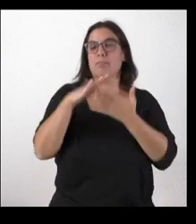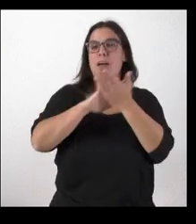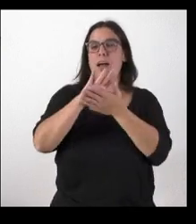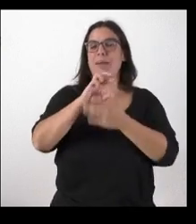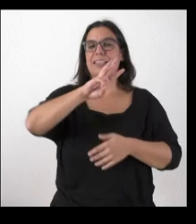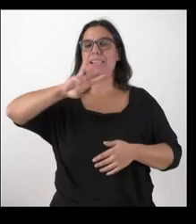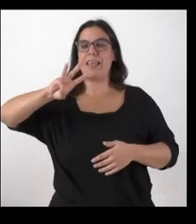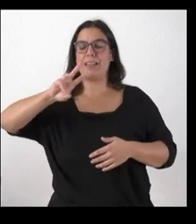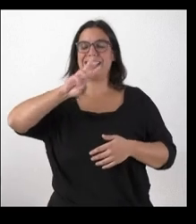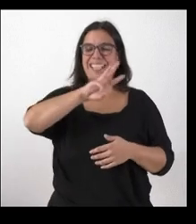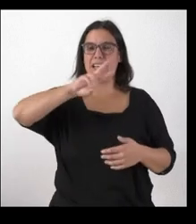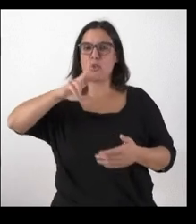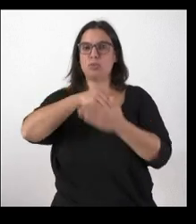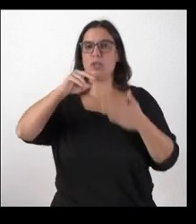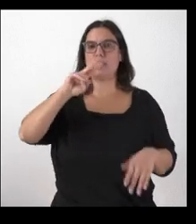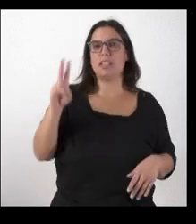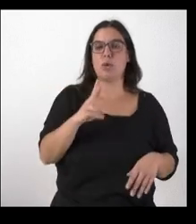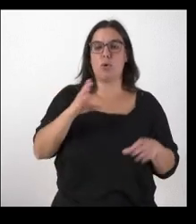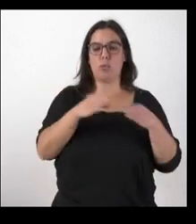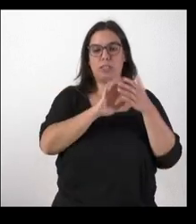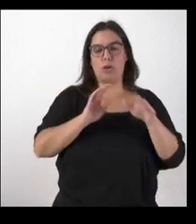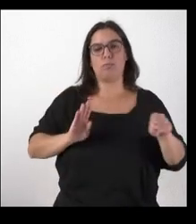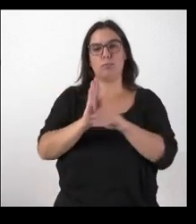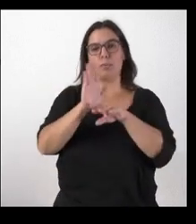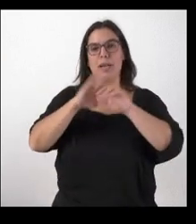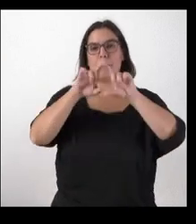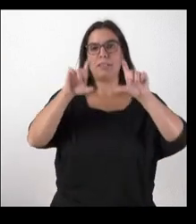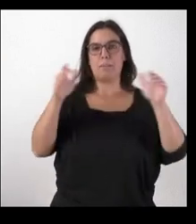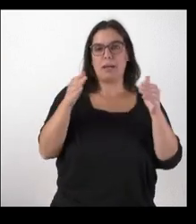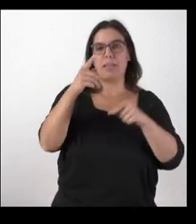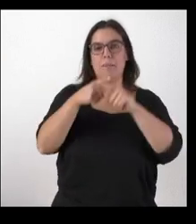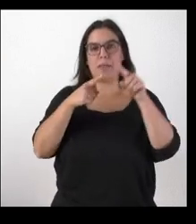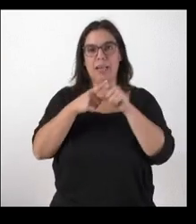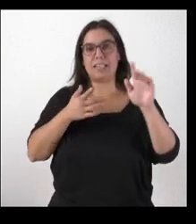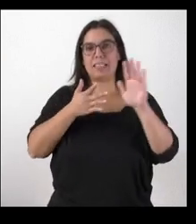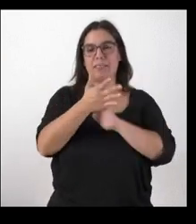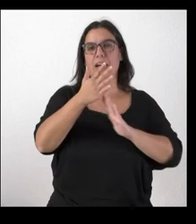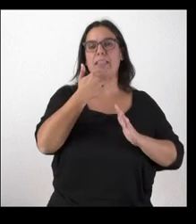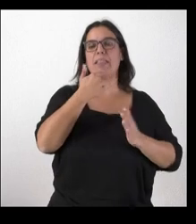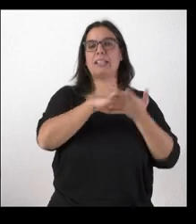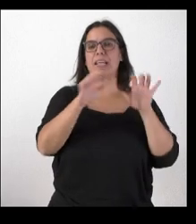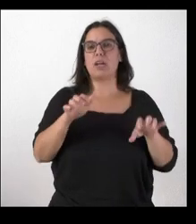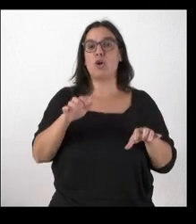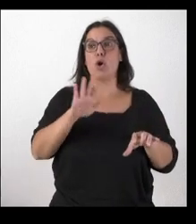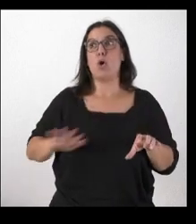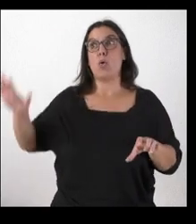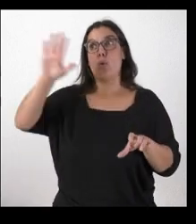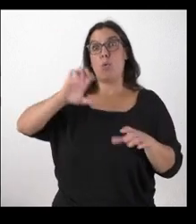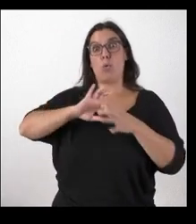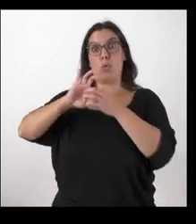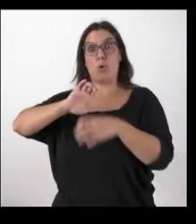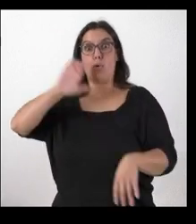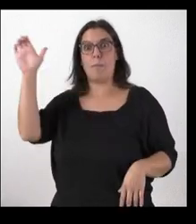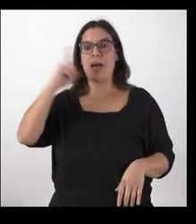millones que la Junta va a destinar a Pymes se refirió a Castilla y León como la única región de la Unión Europea en que se dan las